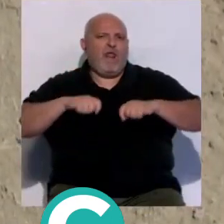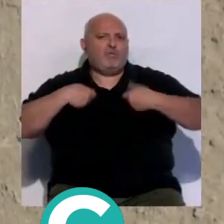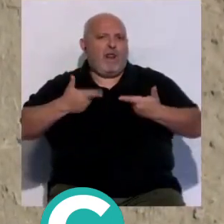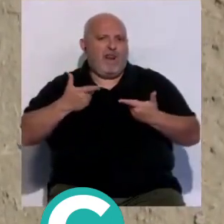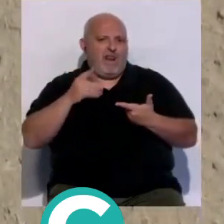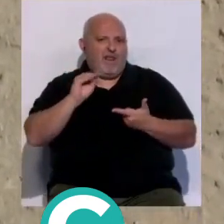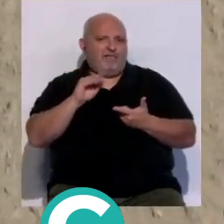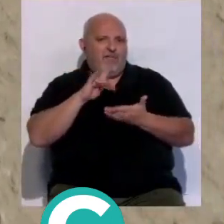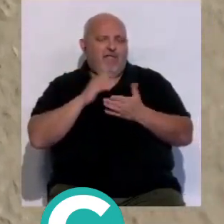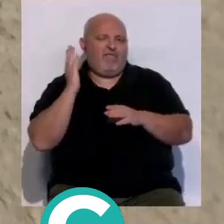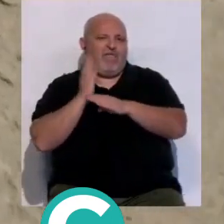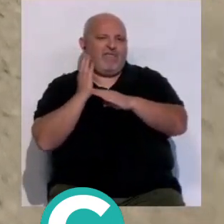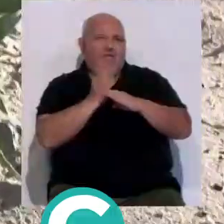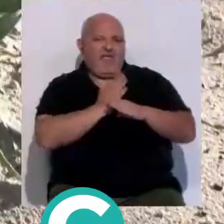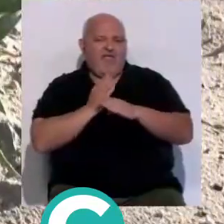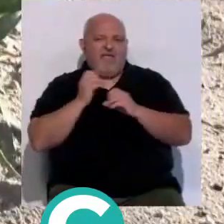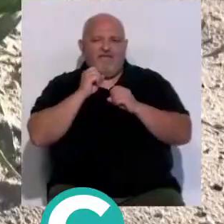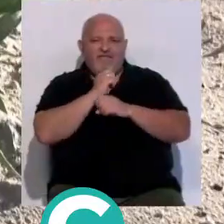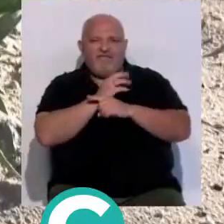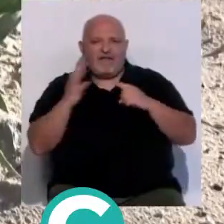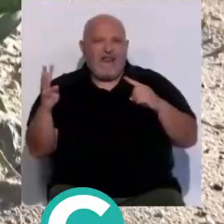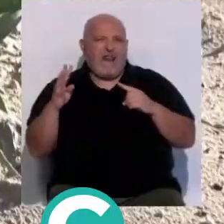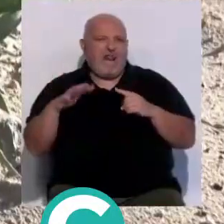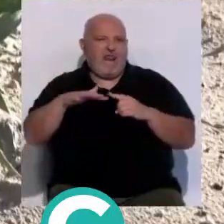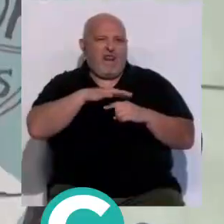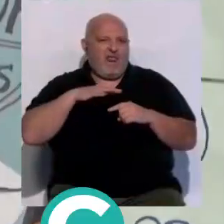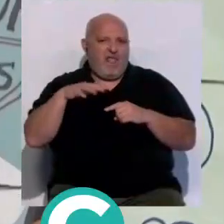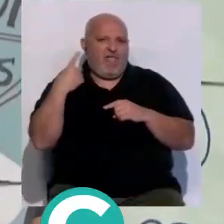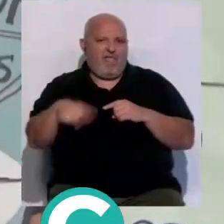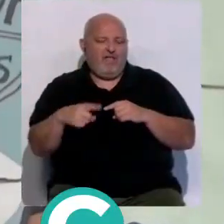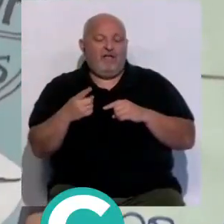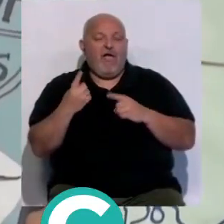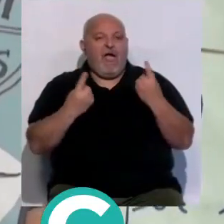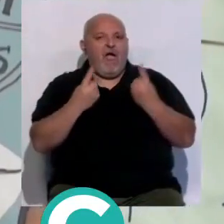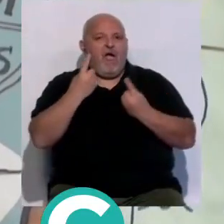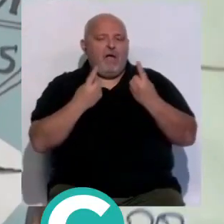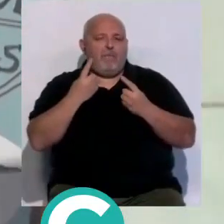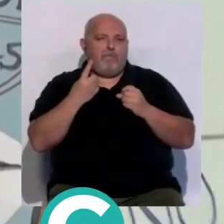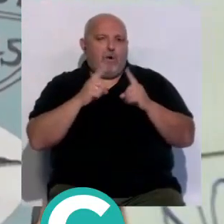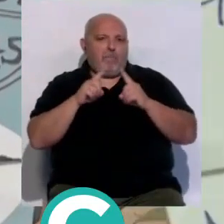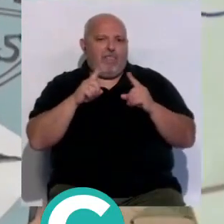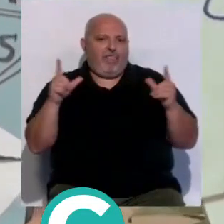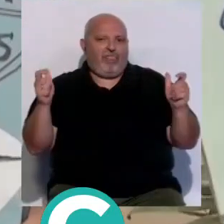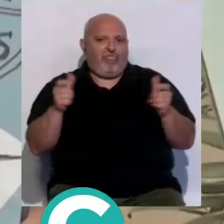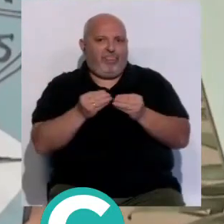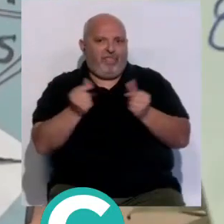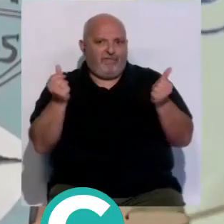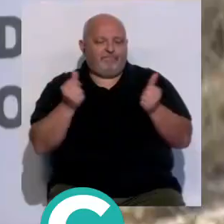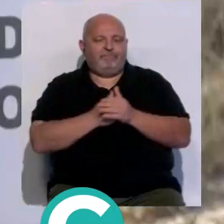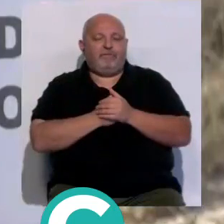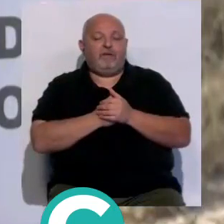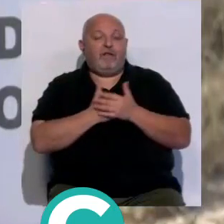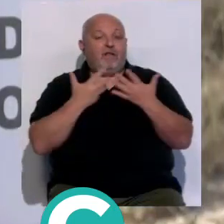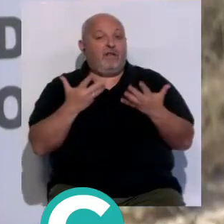comunitario y especies animales y vegetales que habitan en ellas algunas en peligro de extinción además